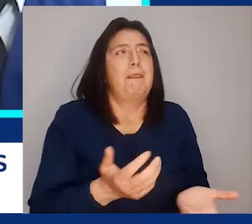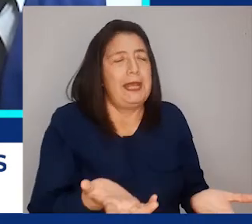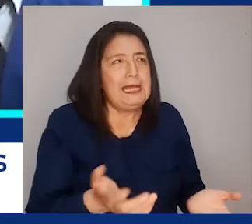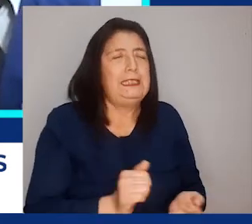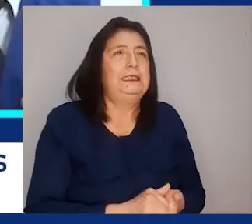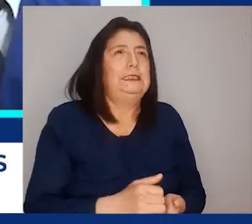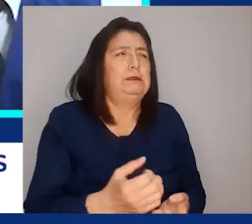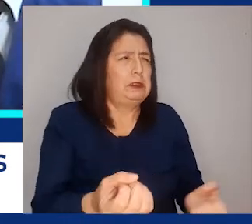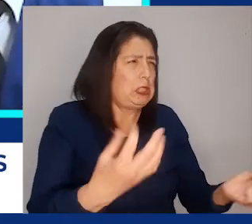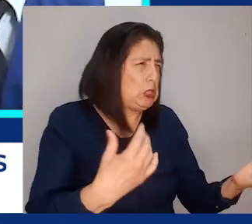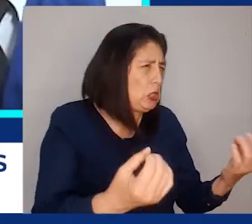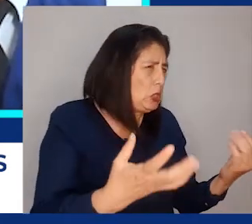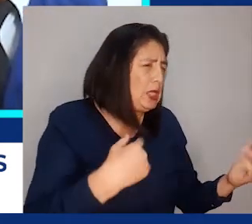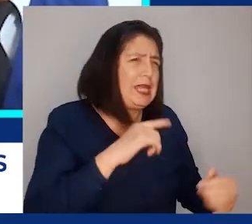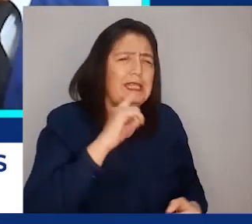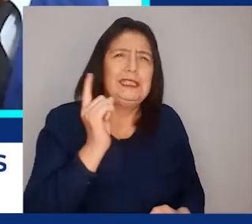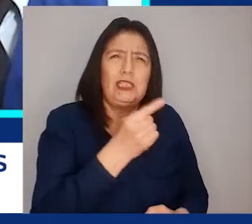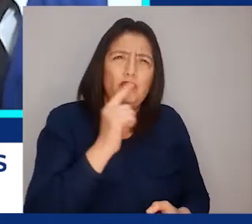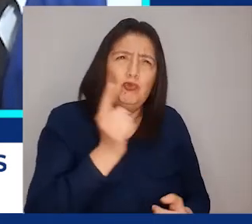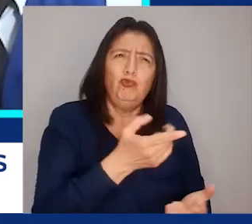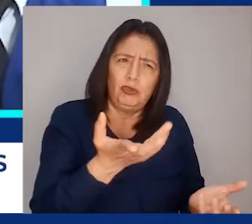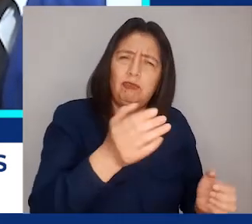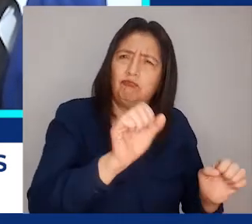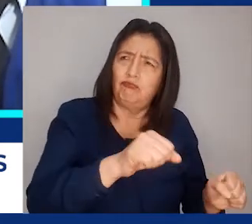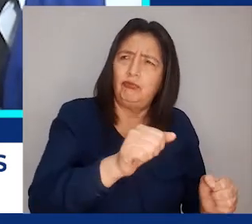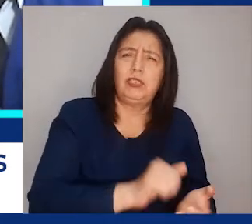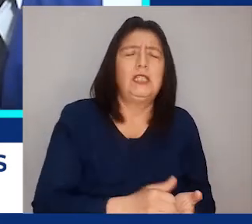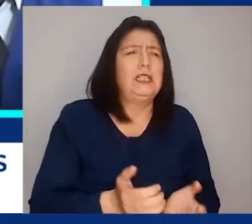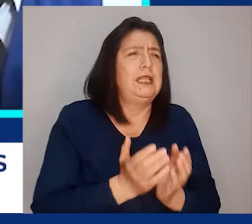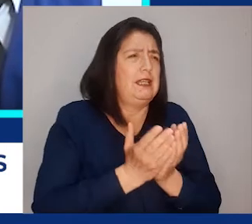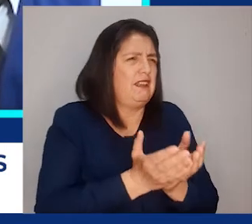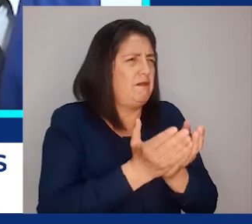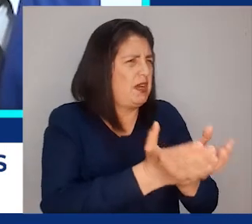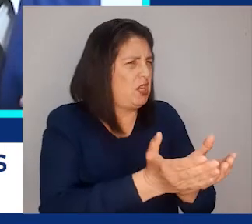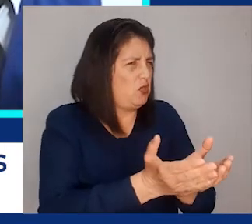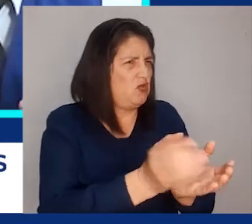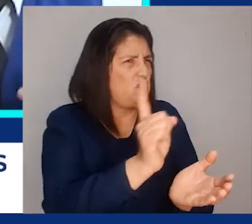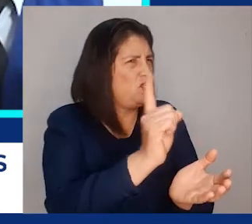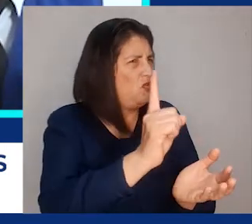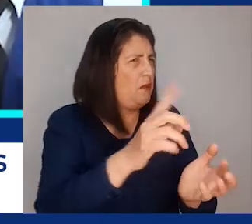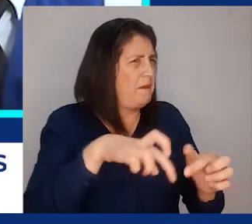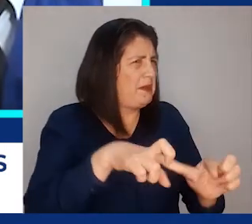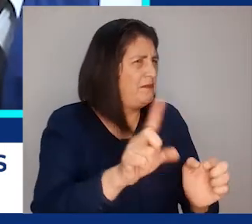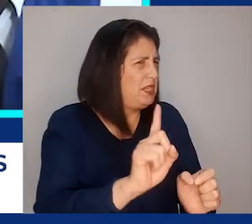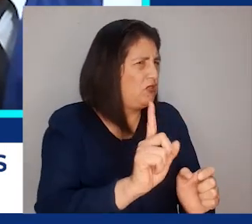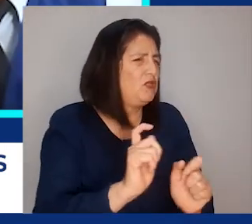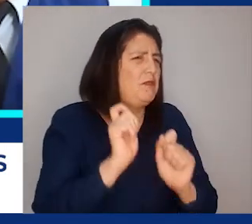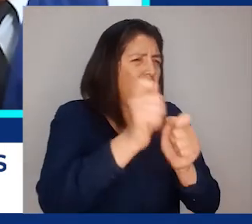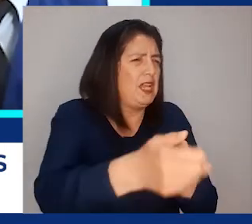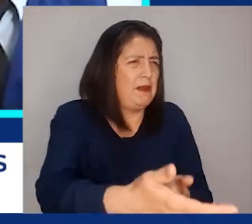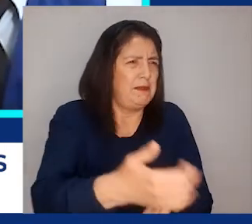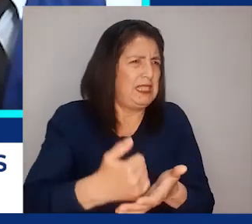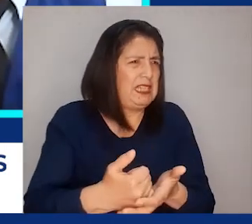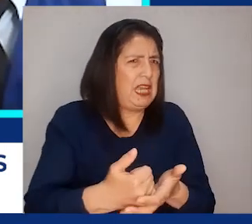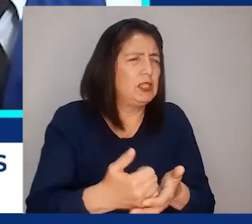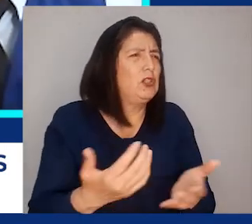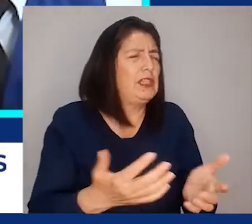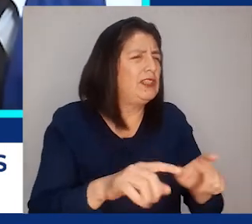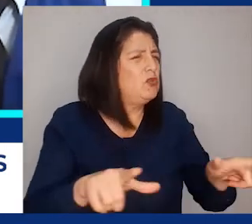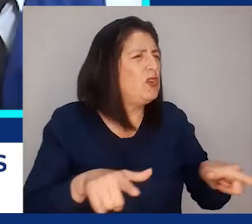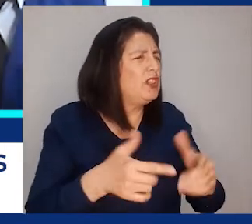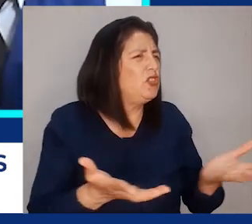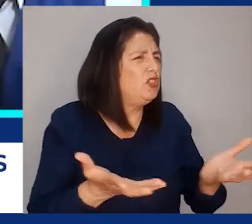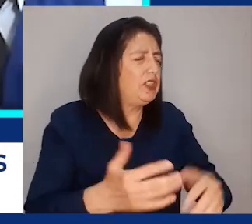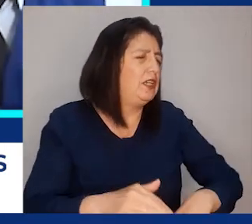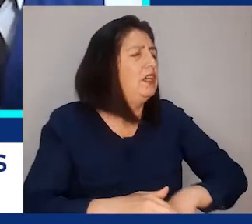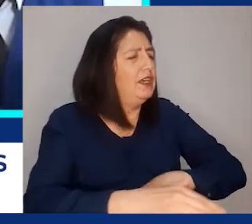hemos recibido denuncias de embarcaciones que no están autorizadas para pescar dentro de las 5 mías